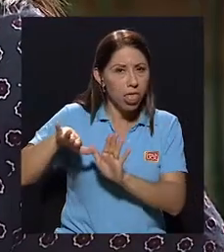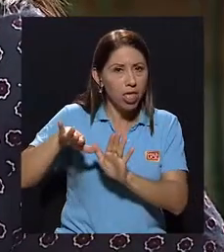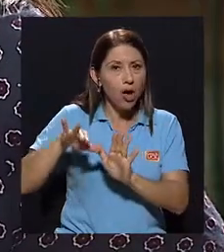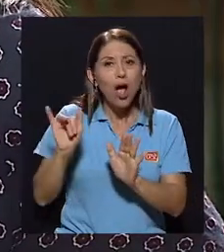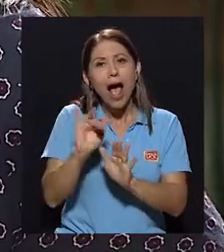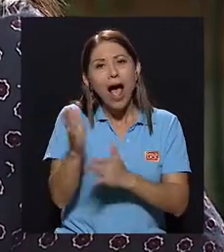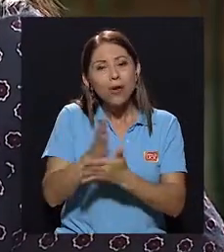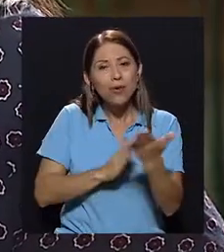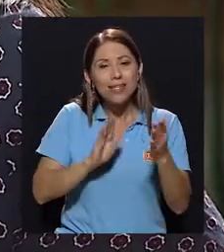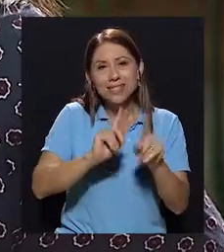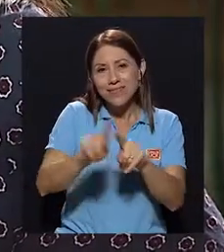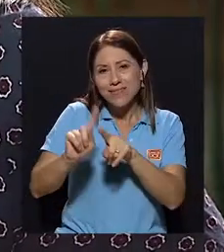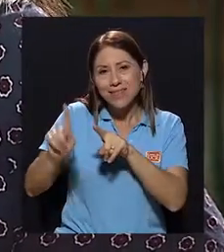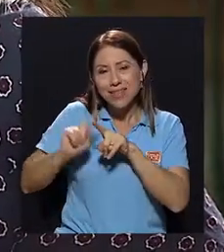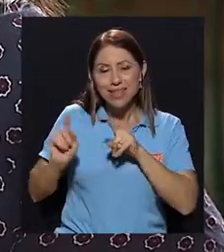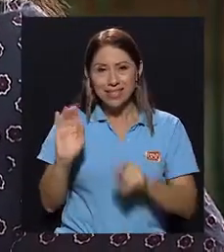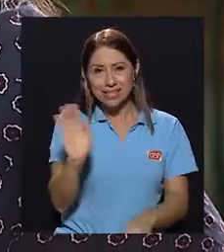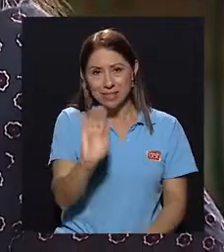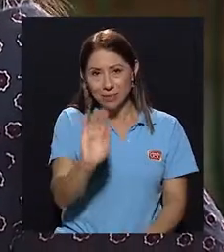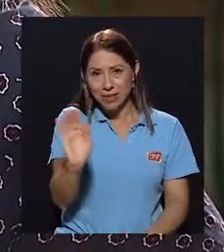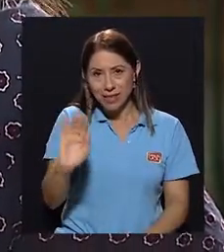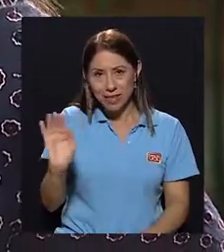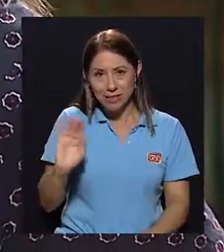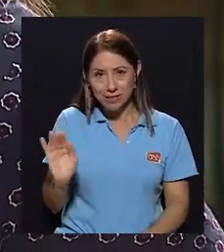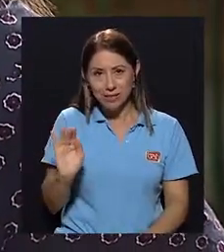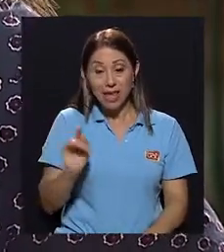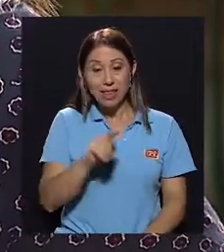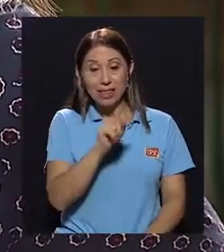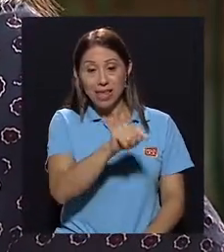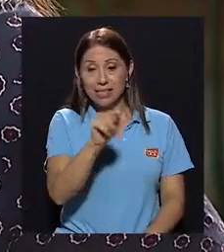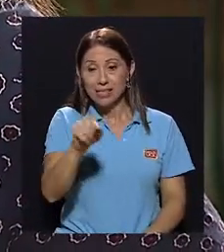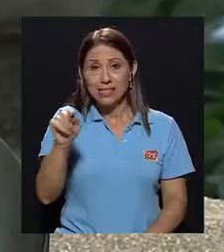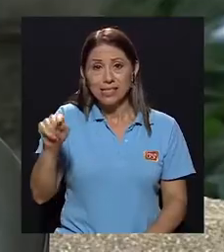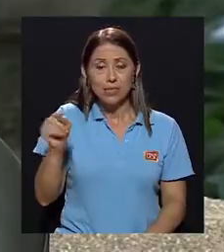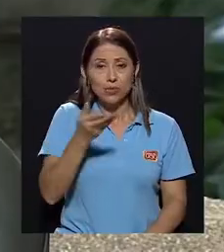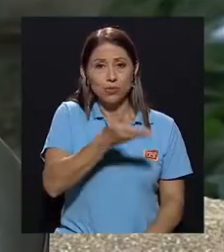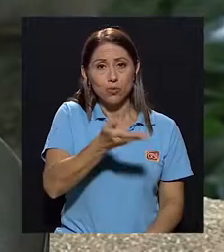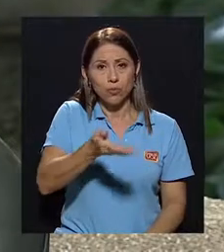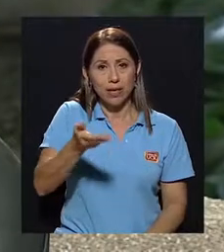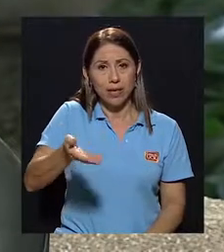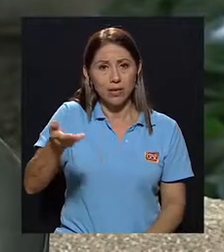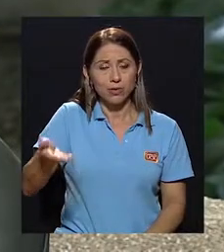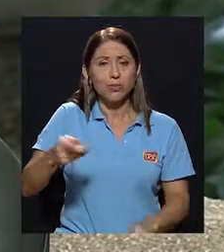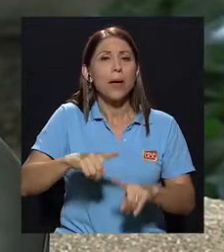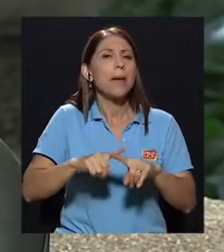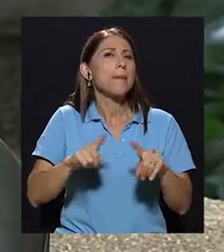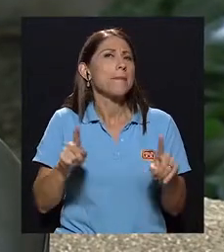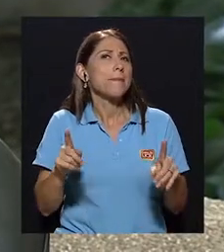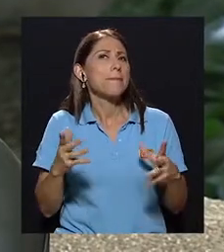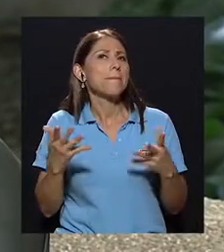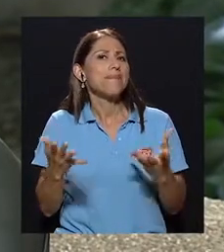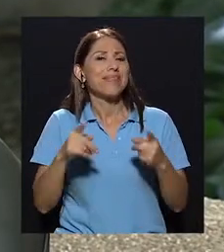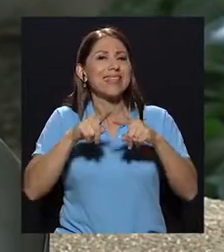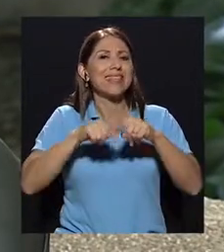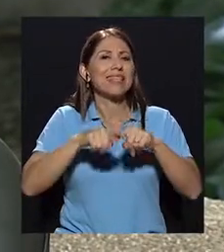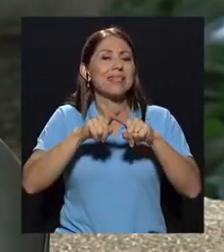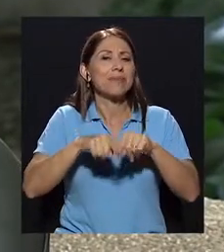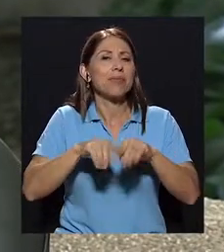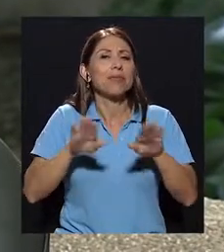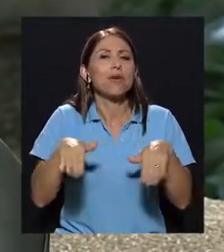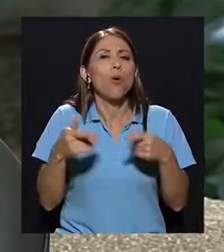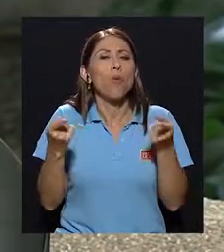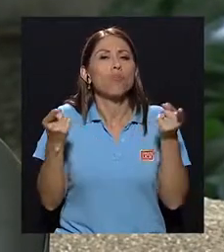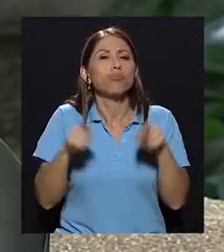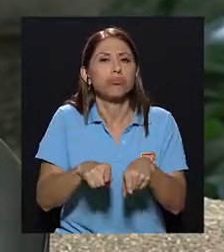ciertas despedidas al respecto de esos distintos objetos. Pero entonces depende de cómo se